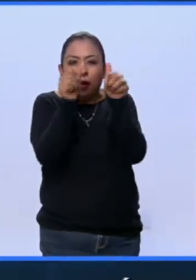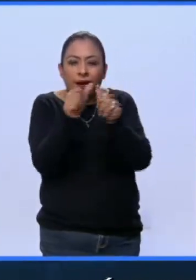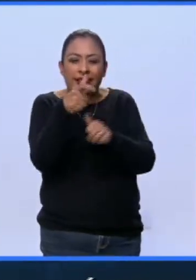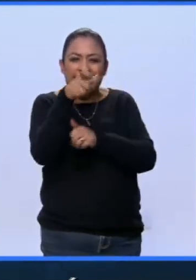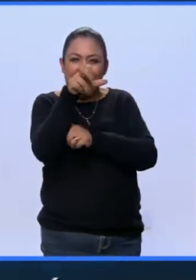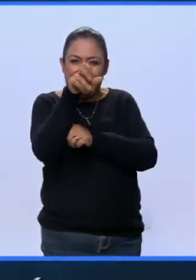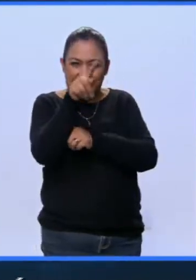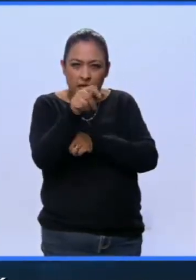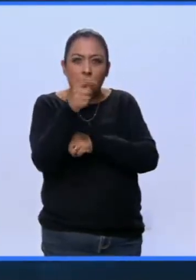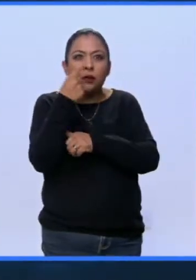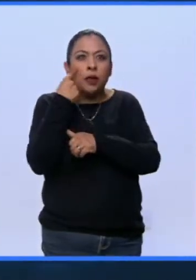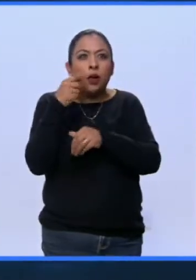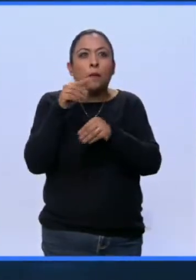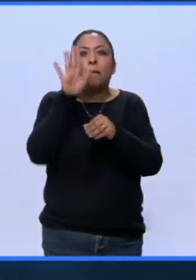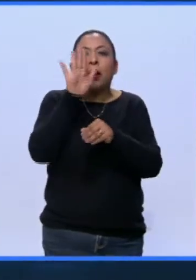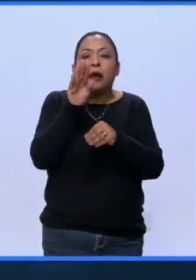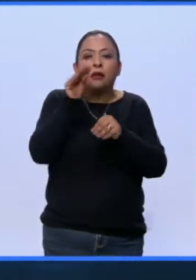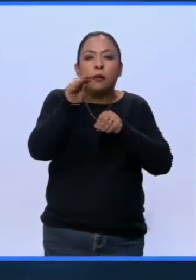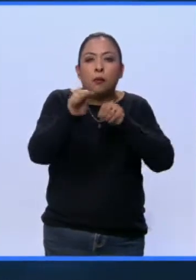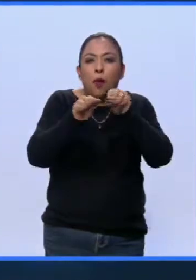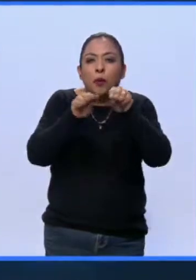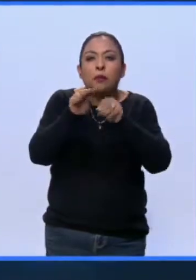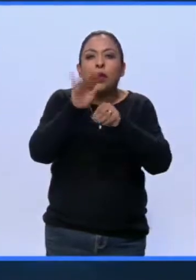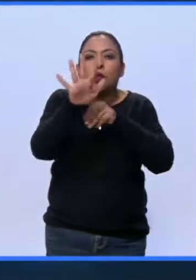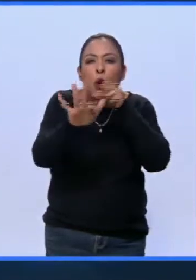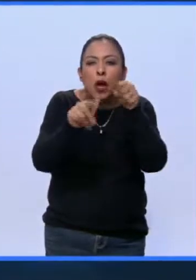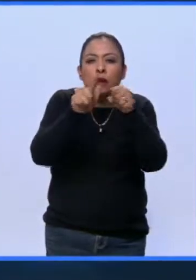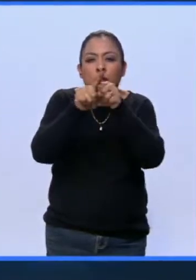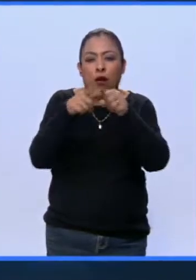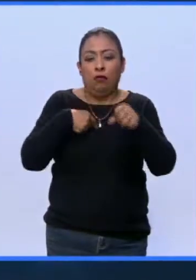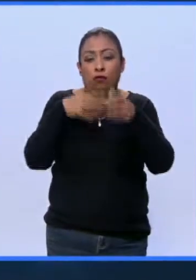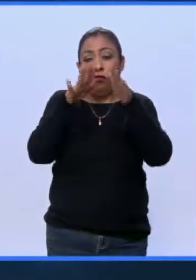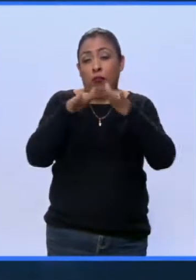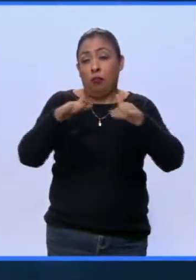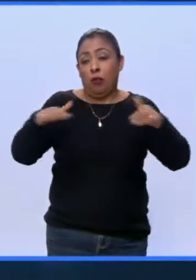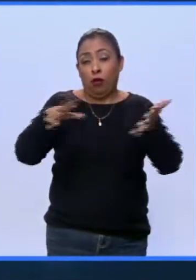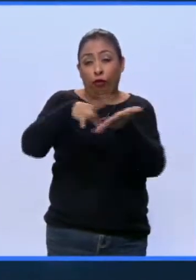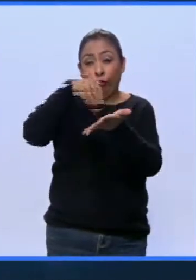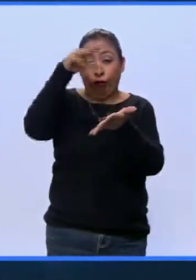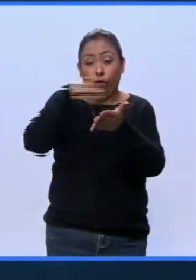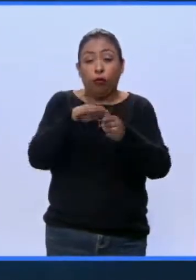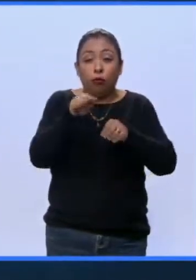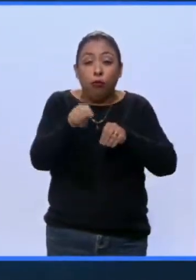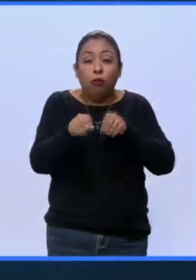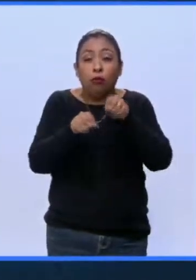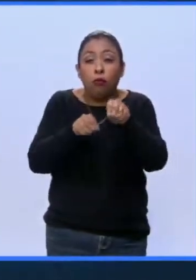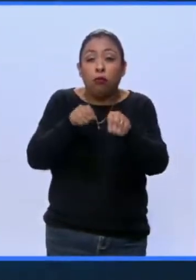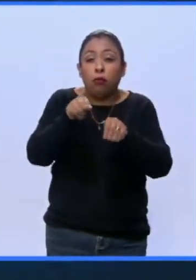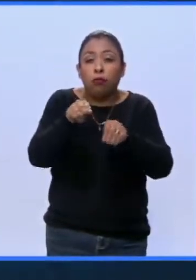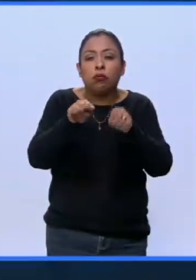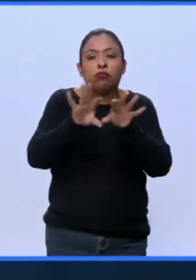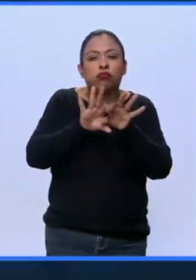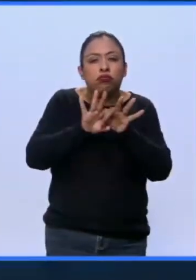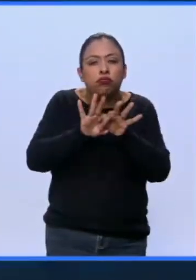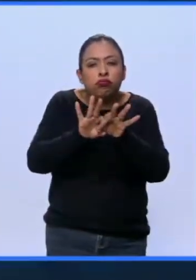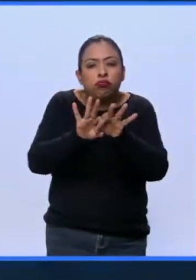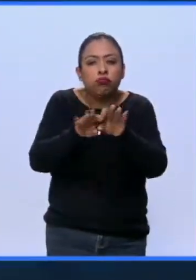desplazan como enormes animales sobre la arena de la playa. Su andar es armónico.